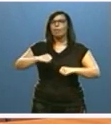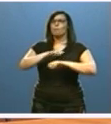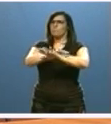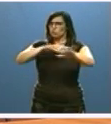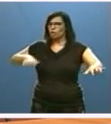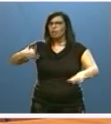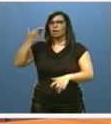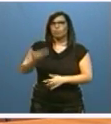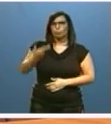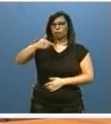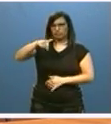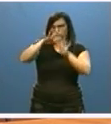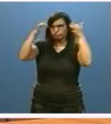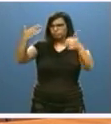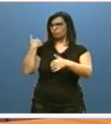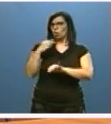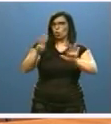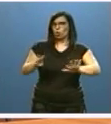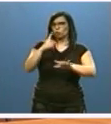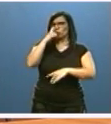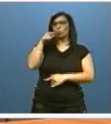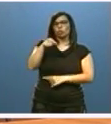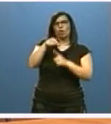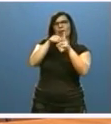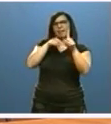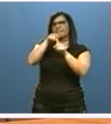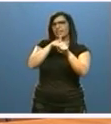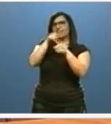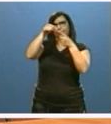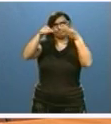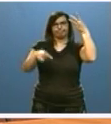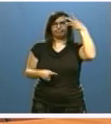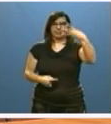mayoría de este pleno el 8 de junio, son las referencias obligadas aquí.